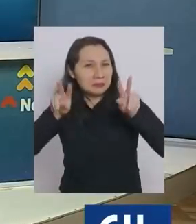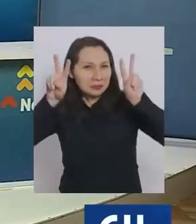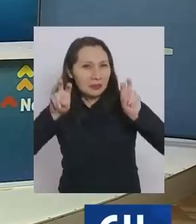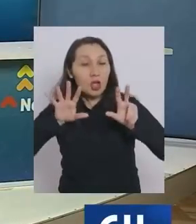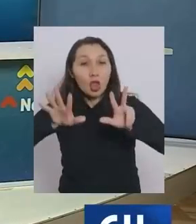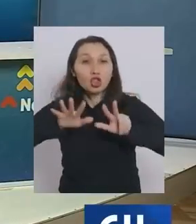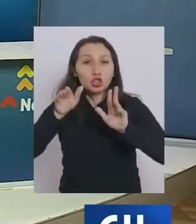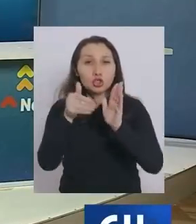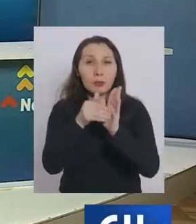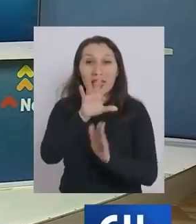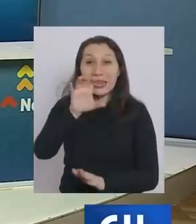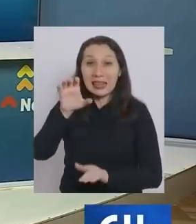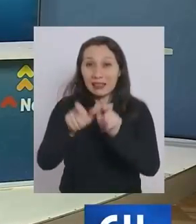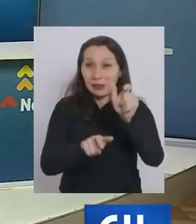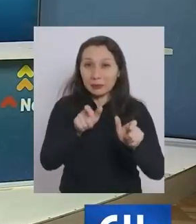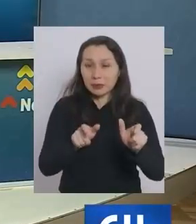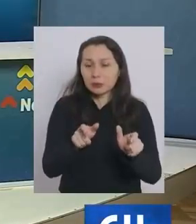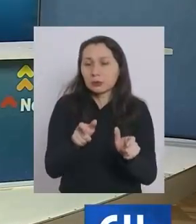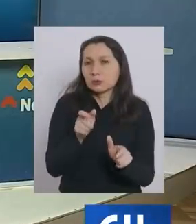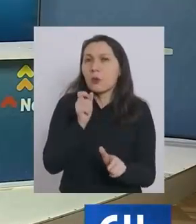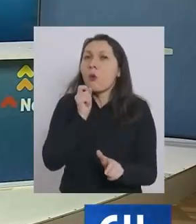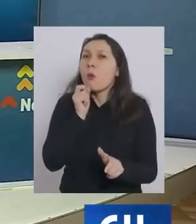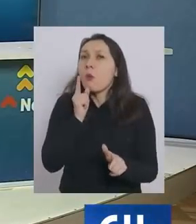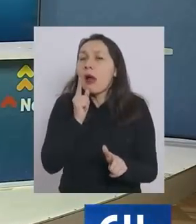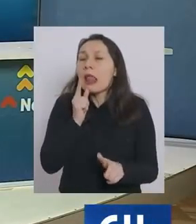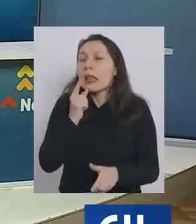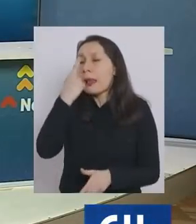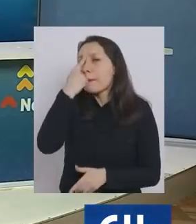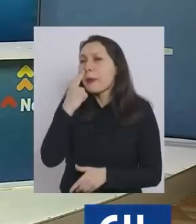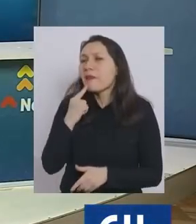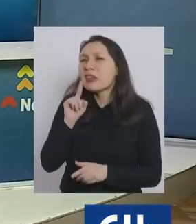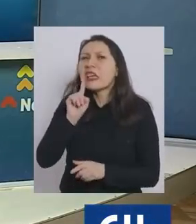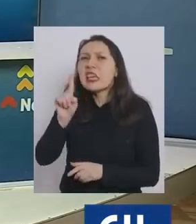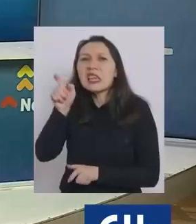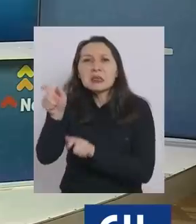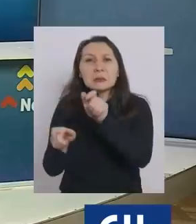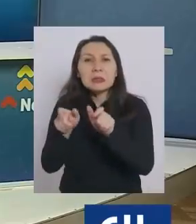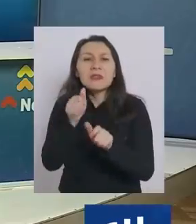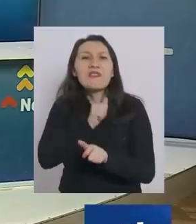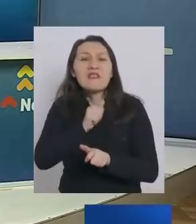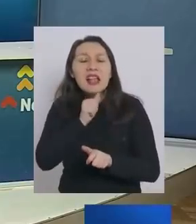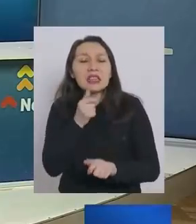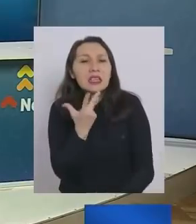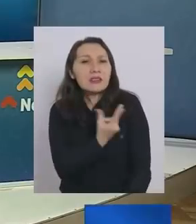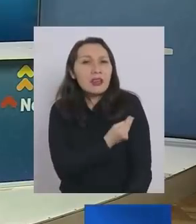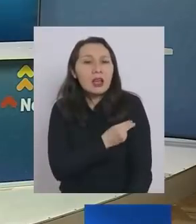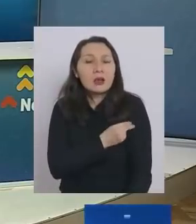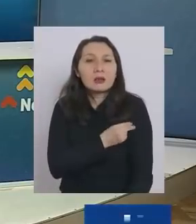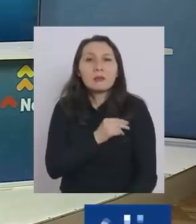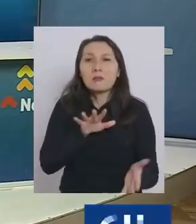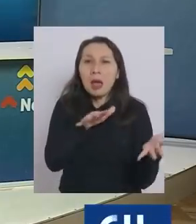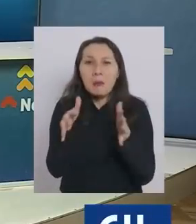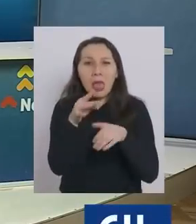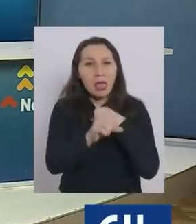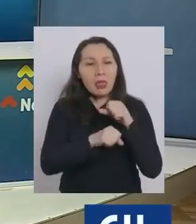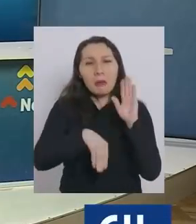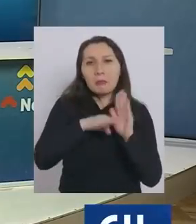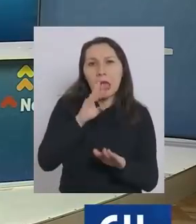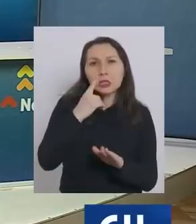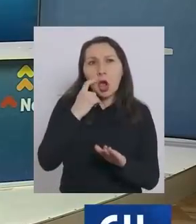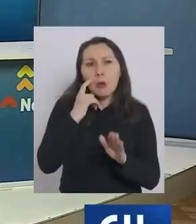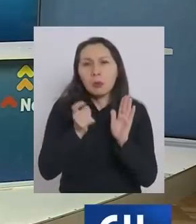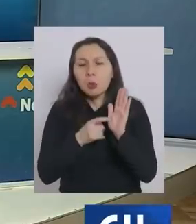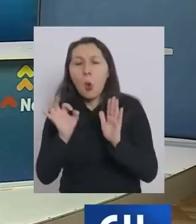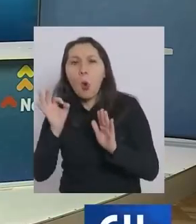18.500 personas ¿cuál es el perfil de ellos? ¿quiénes son los rezagados? ¿qué edades tienen? ¿son más mujeres?